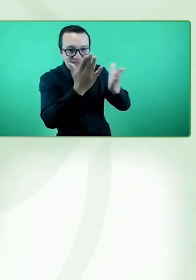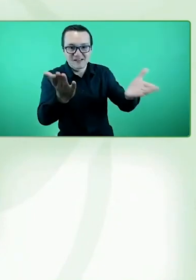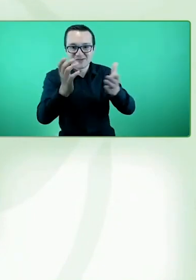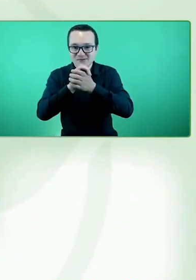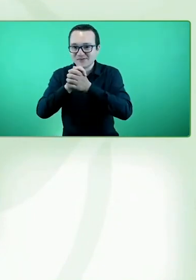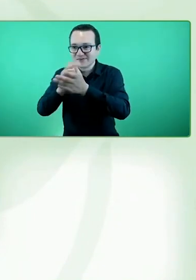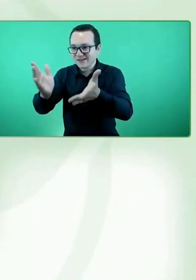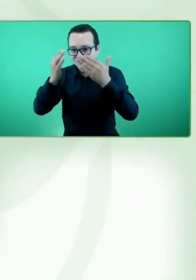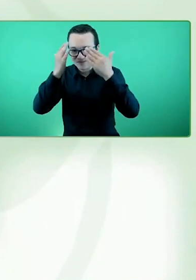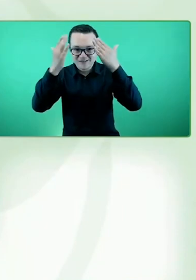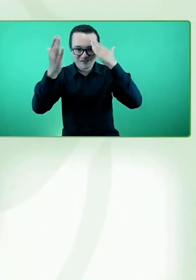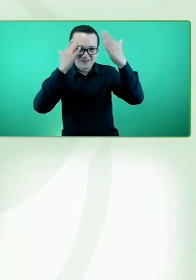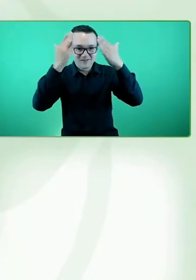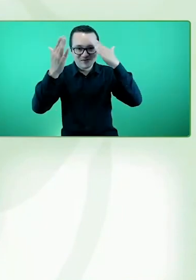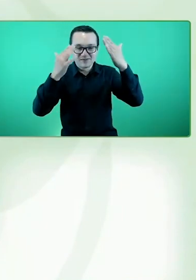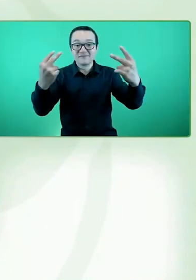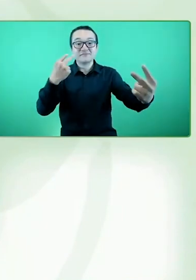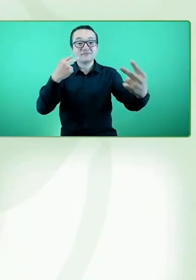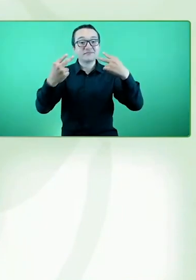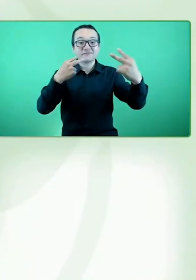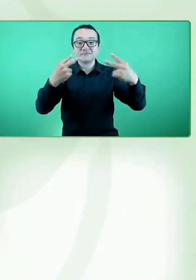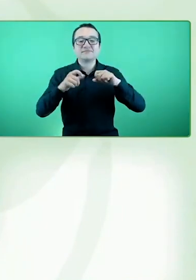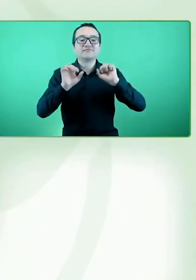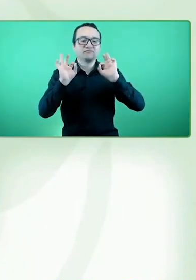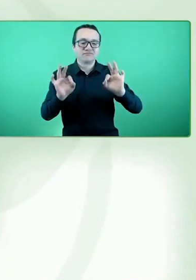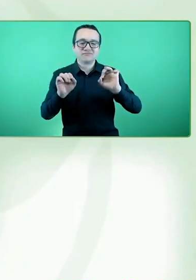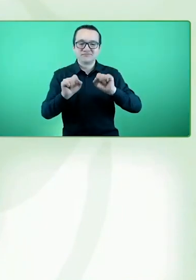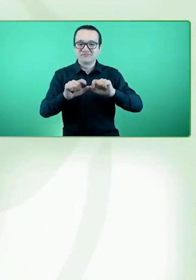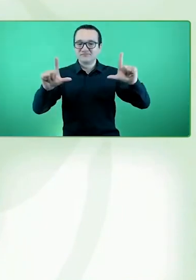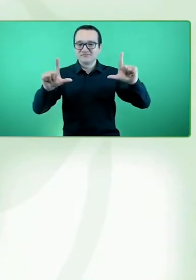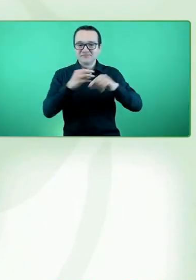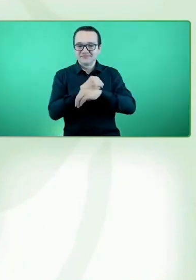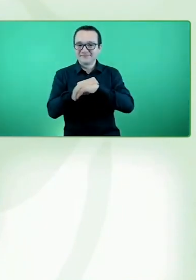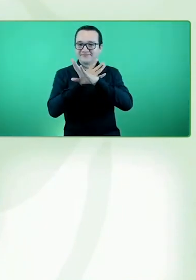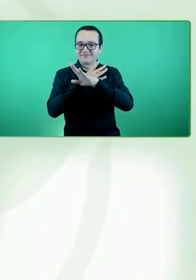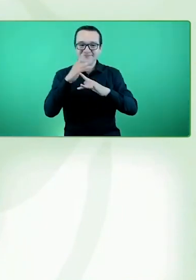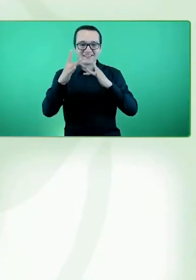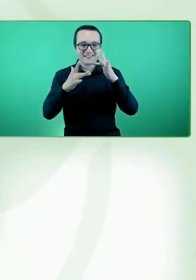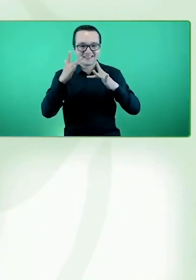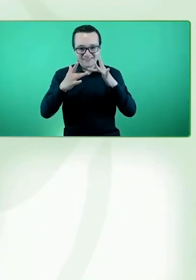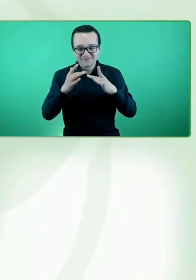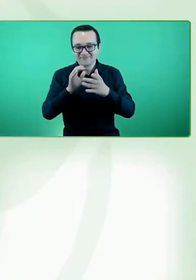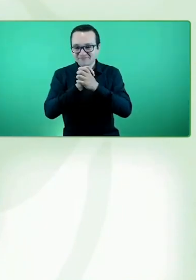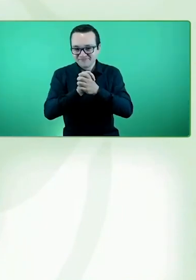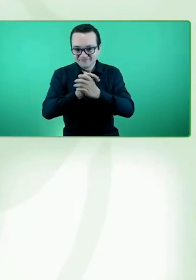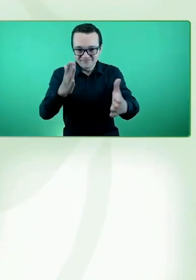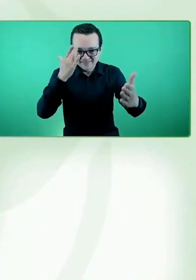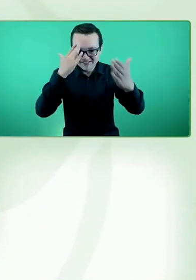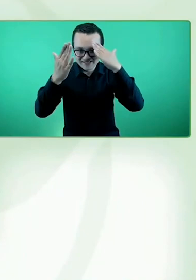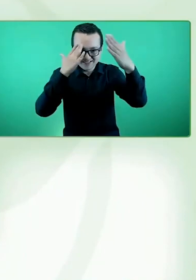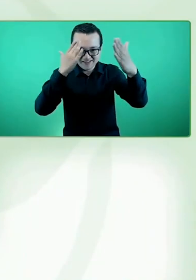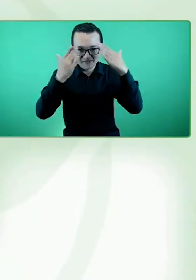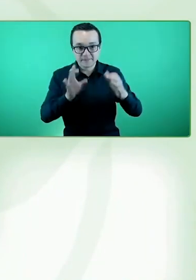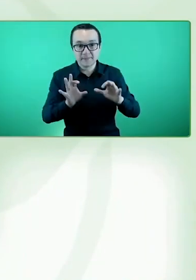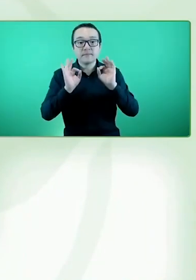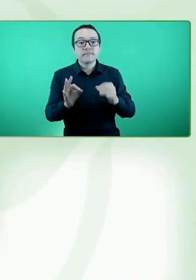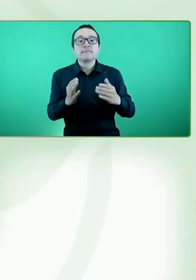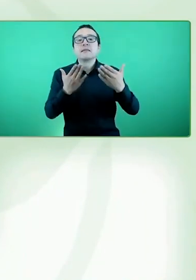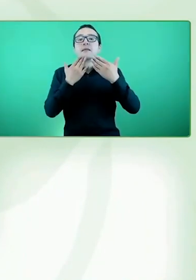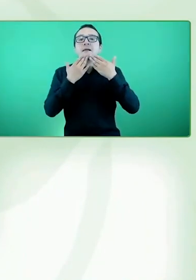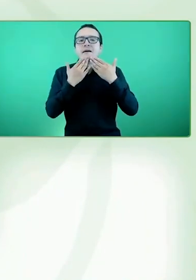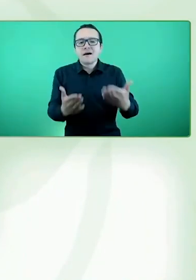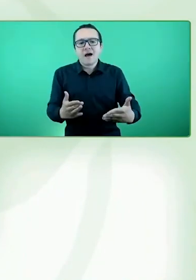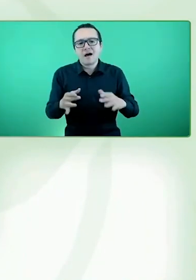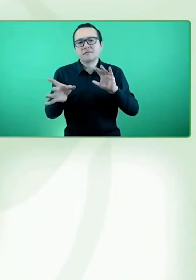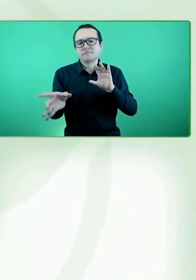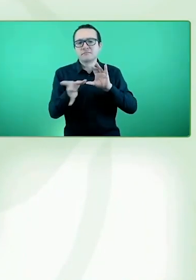virtual a través del streaming. Muchas gracias por unirse nuevamente a esta ceremonia de apertura de la